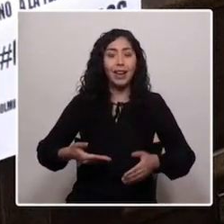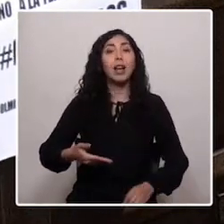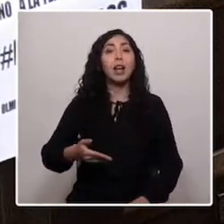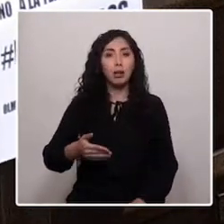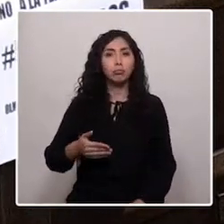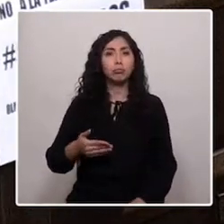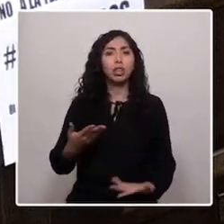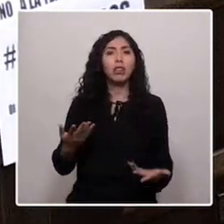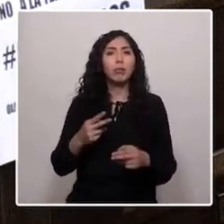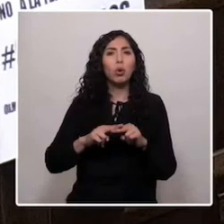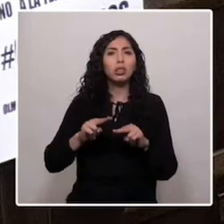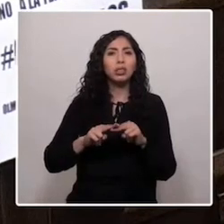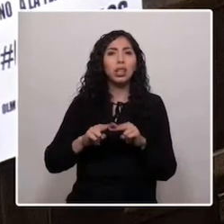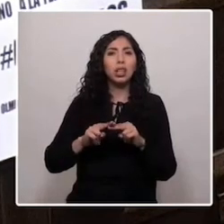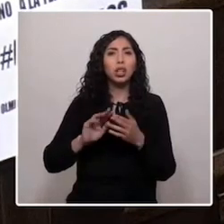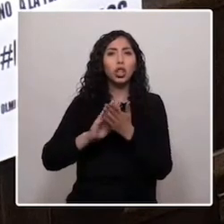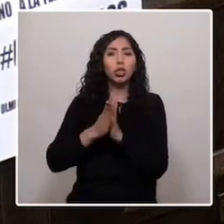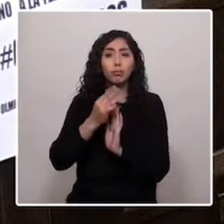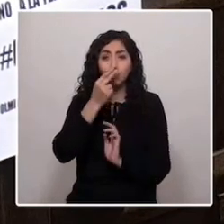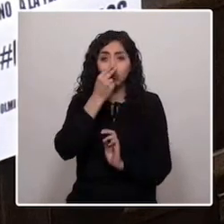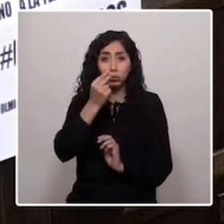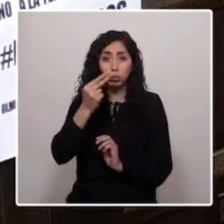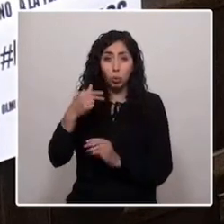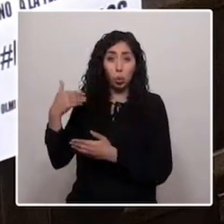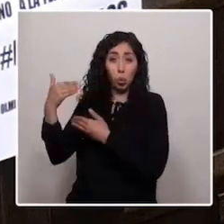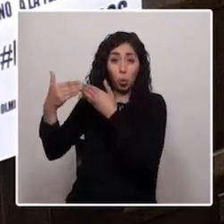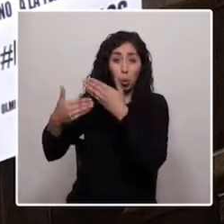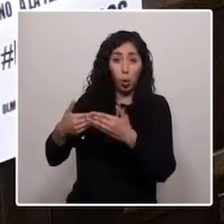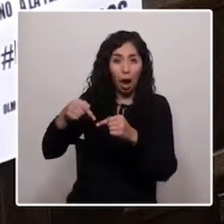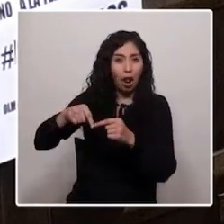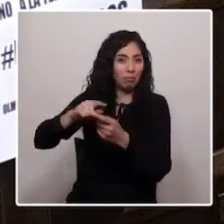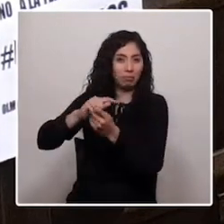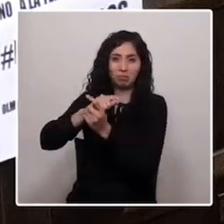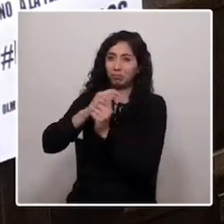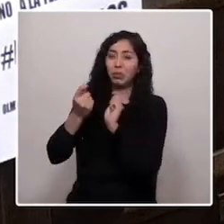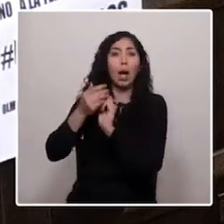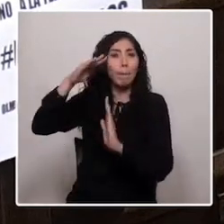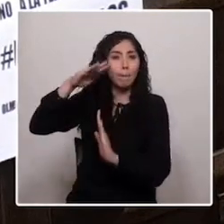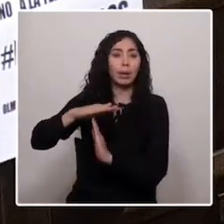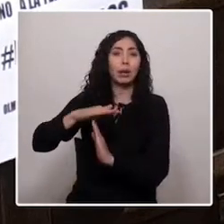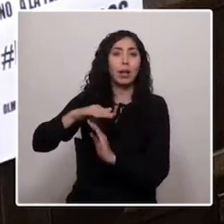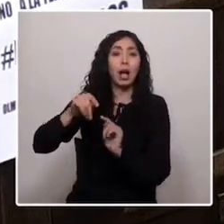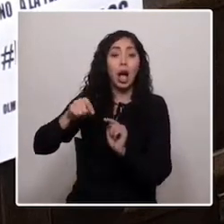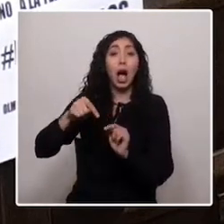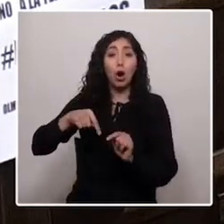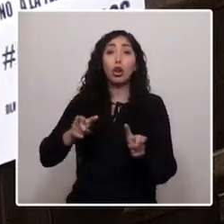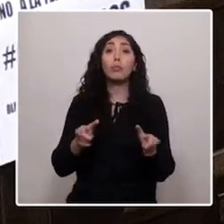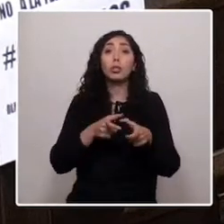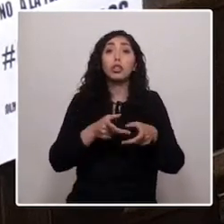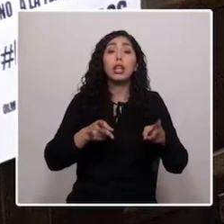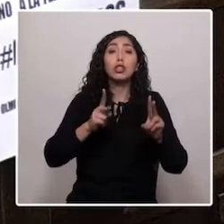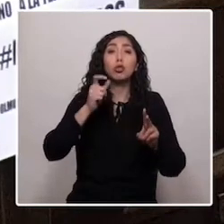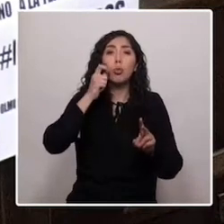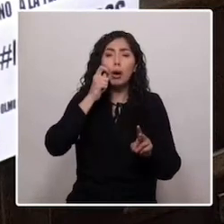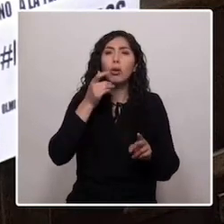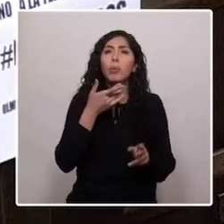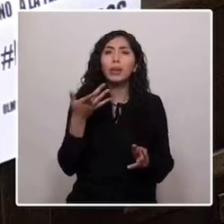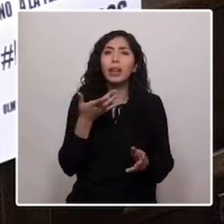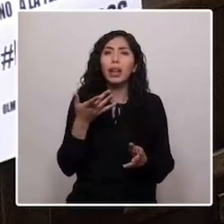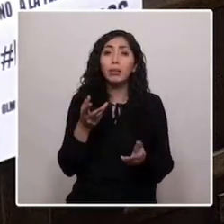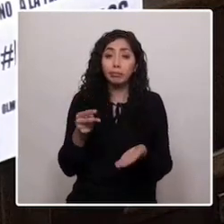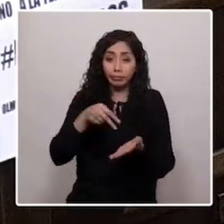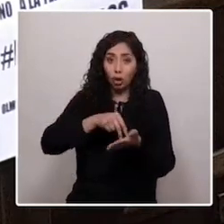desmontar la herencia pinochetista. Levantamos una comisión de derechos humanos porque llegamos a la convención